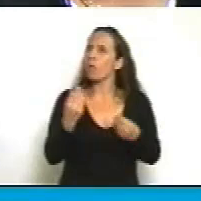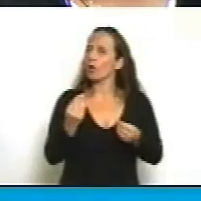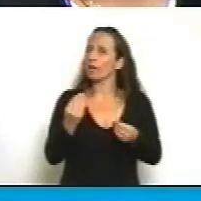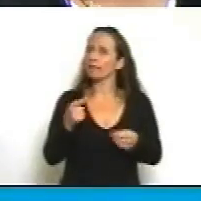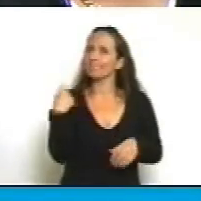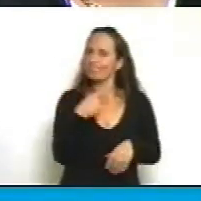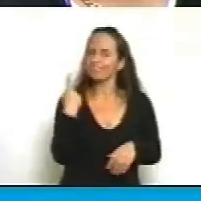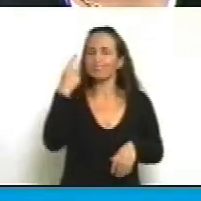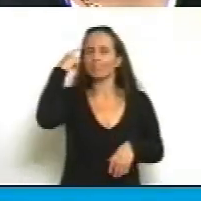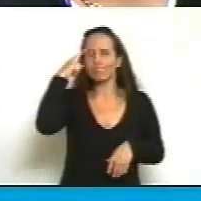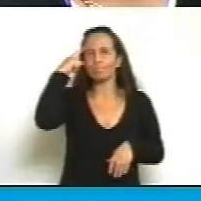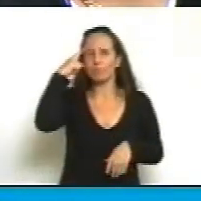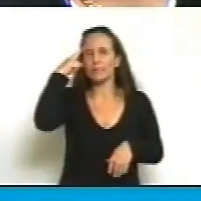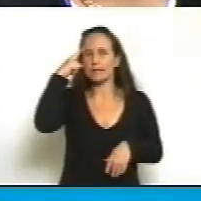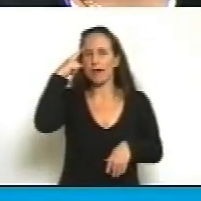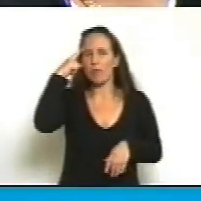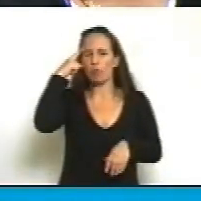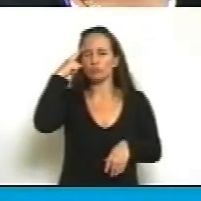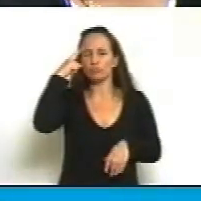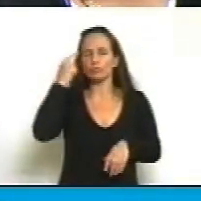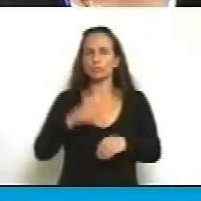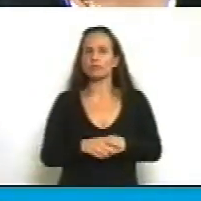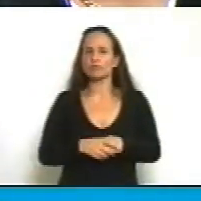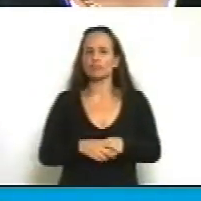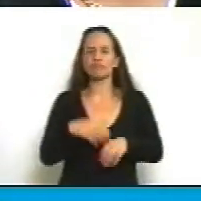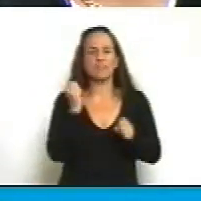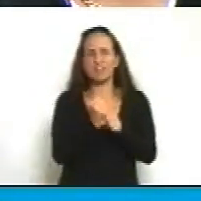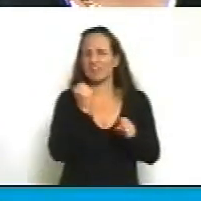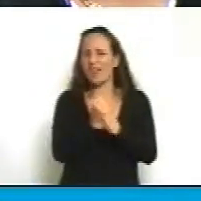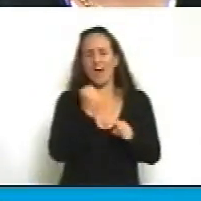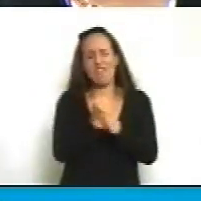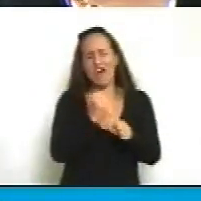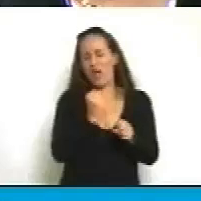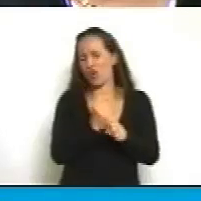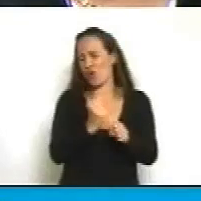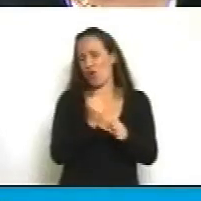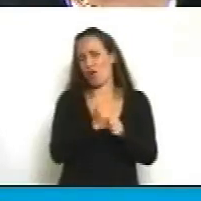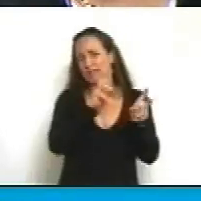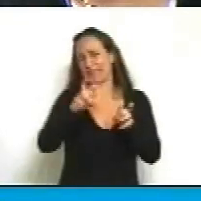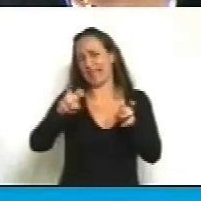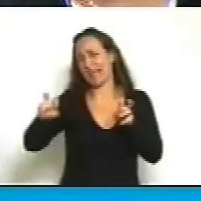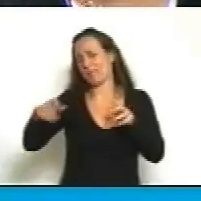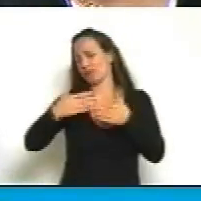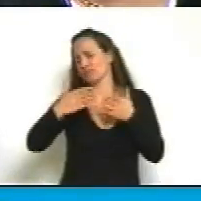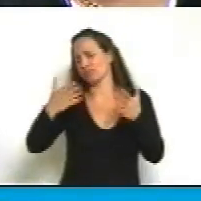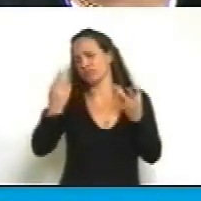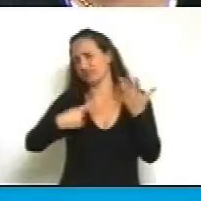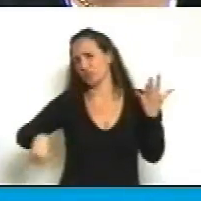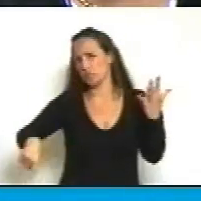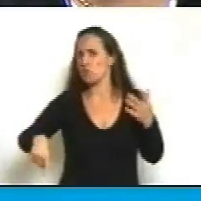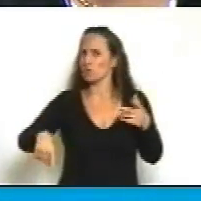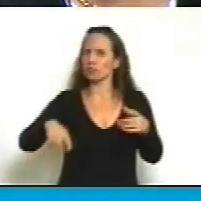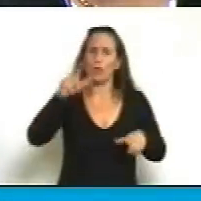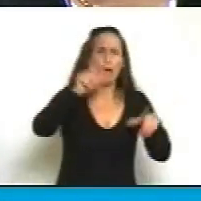en que el trabajo fue muy amplio, escuchamos a todas las